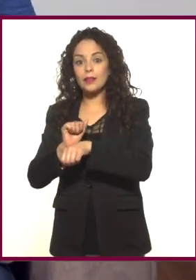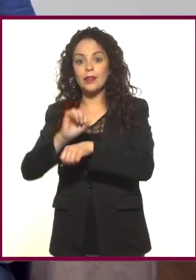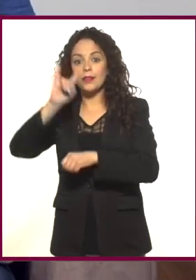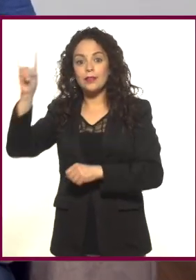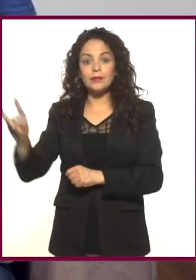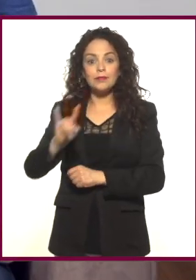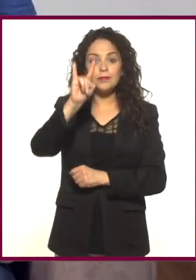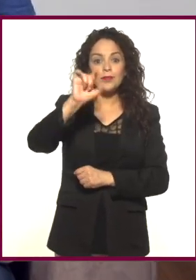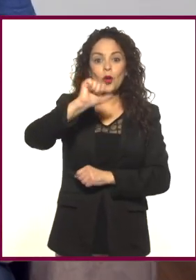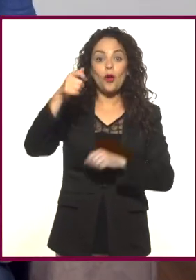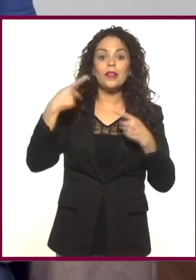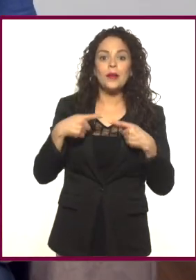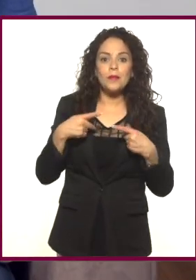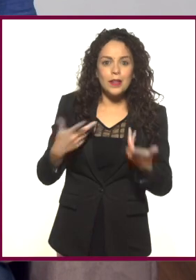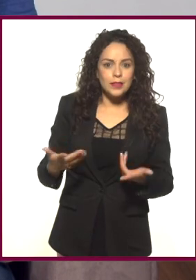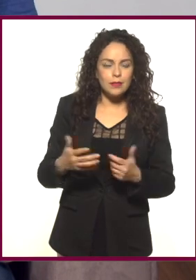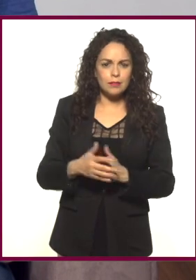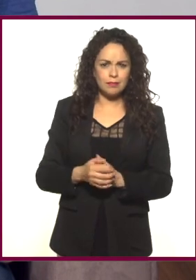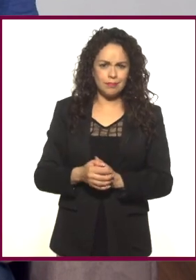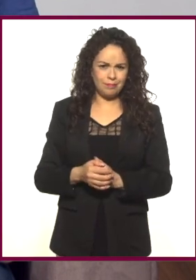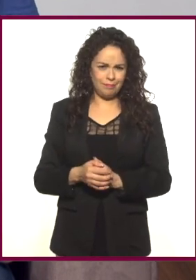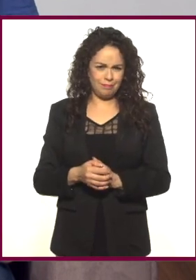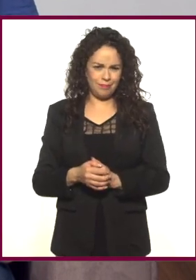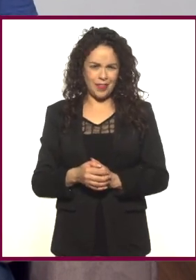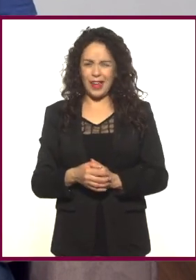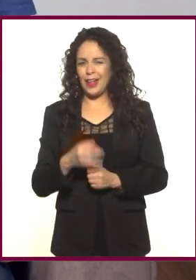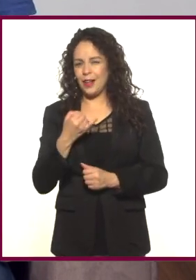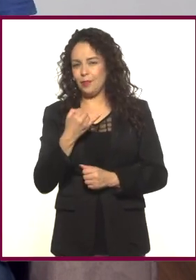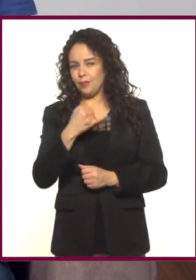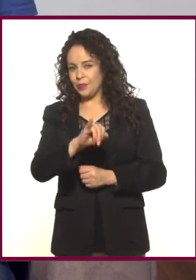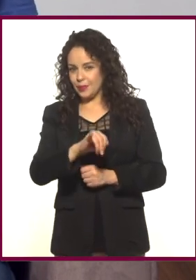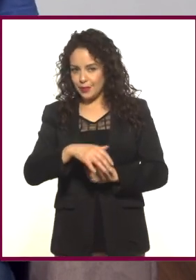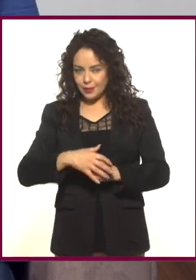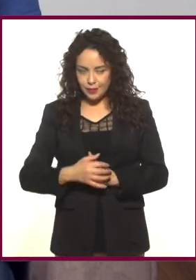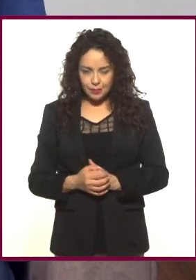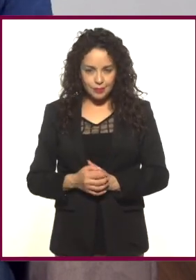Ryan Reynolds. ¿Ryan Reynolds? Chistosa.